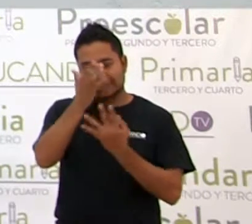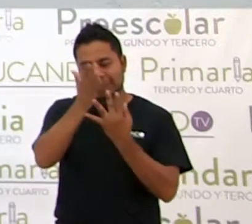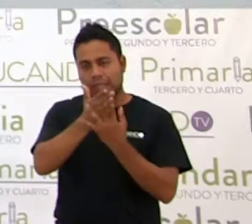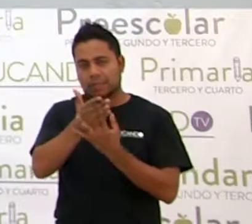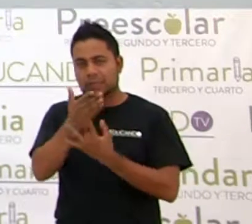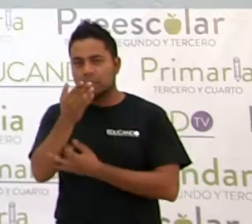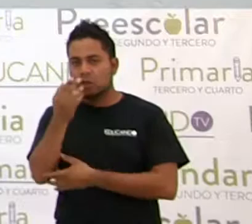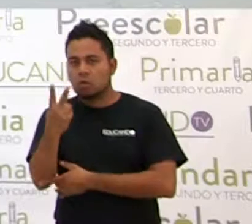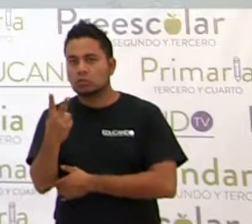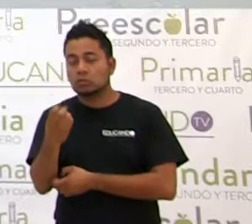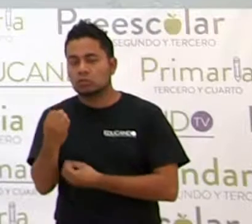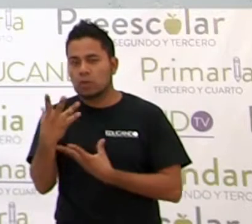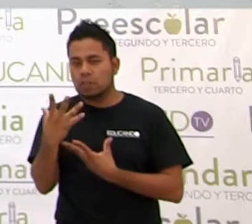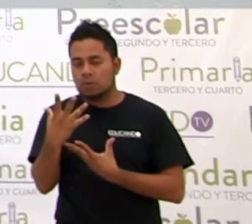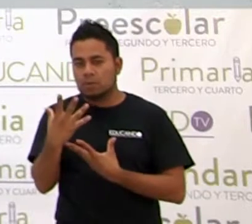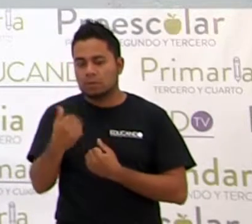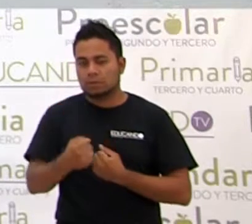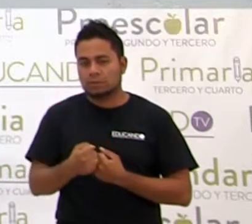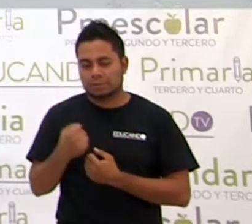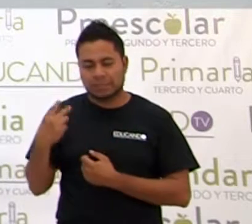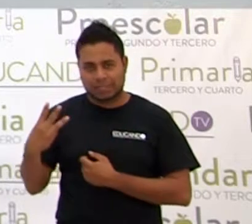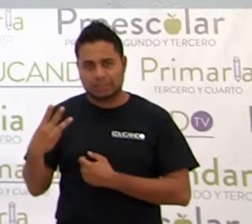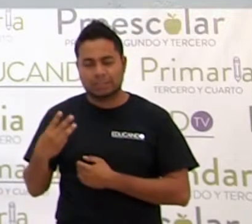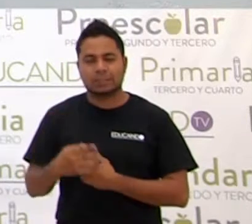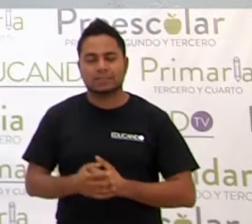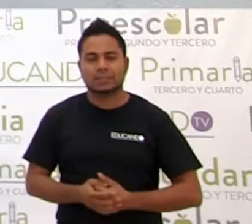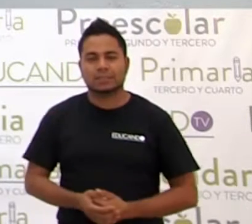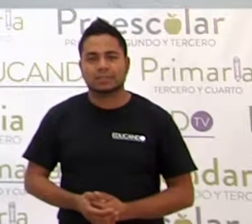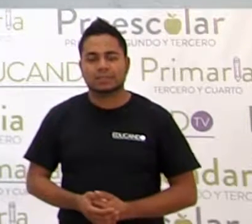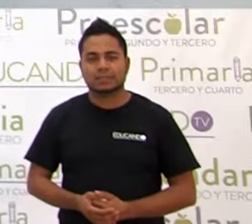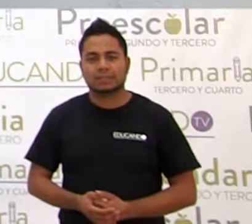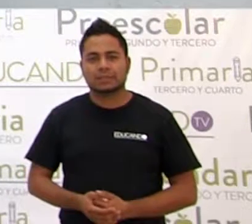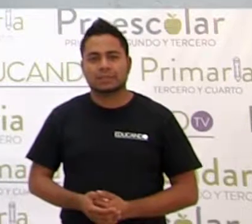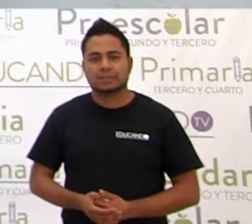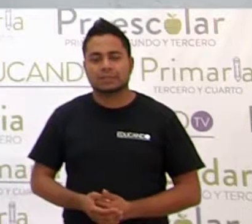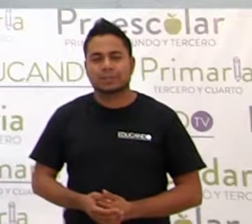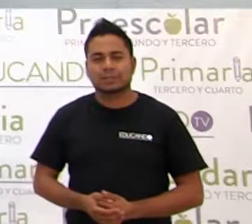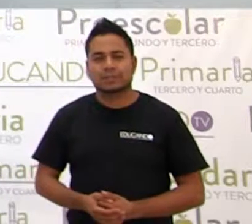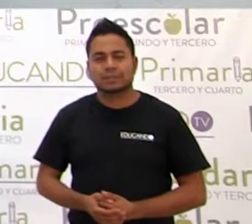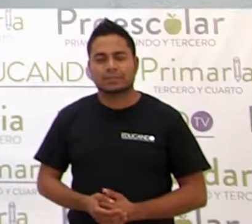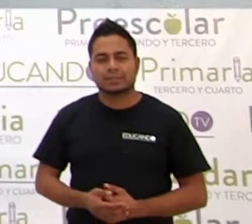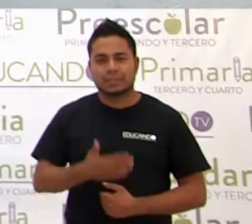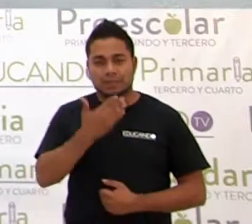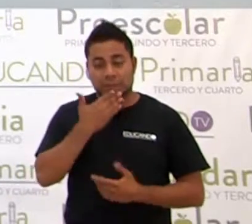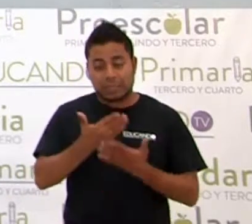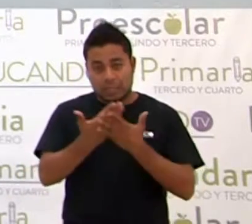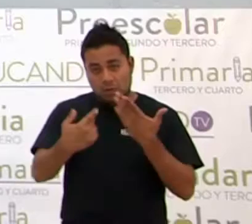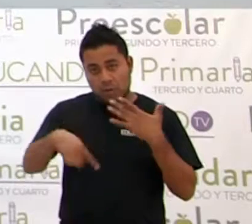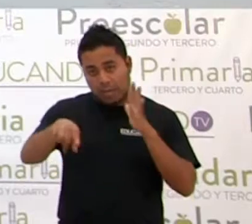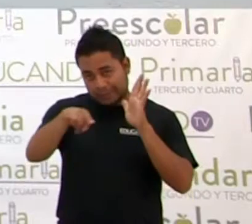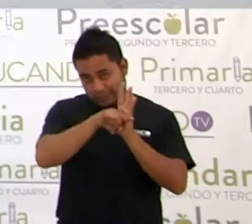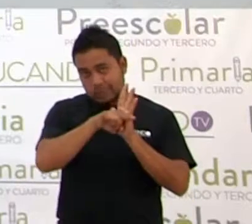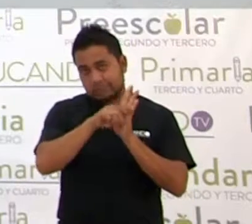es 3, 3. Ahora, restamos,